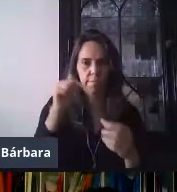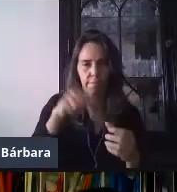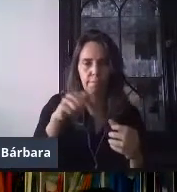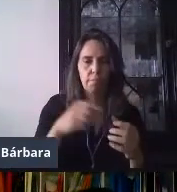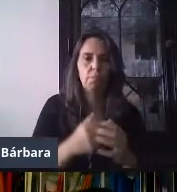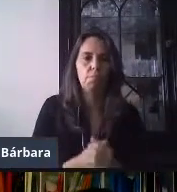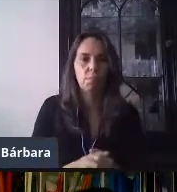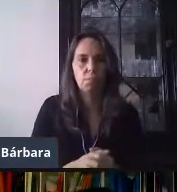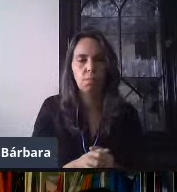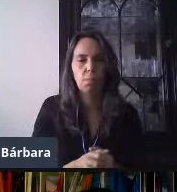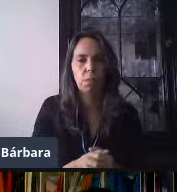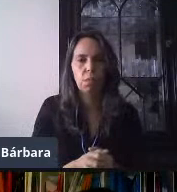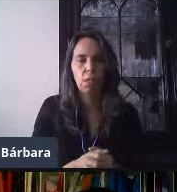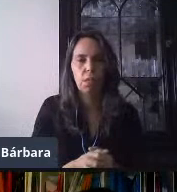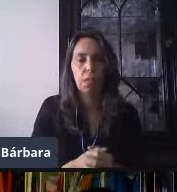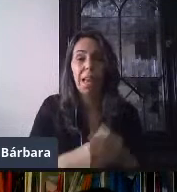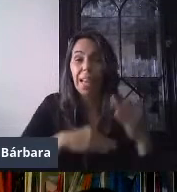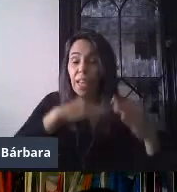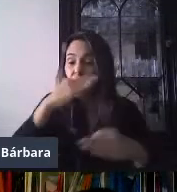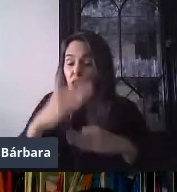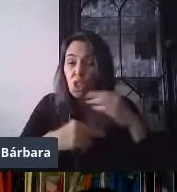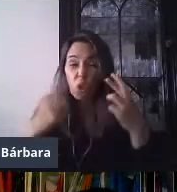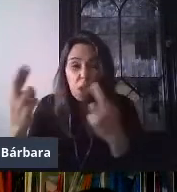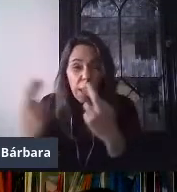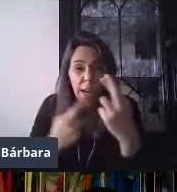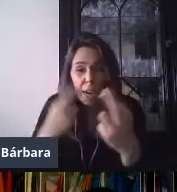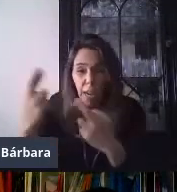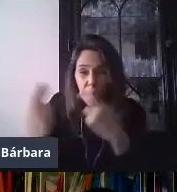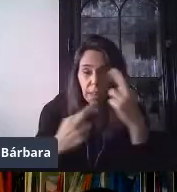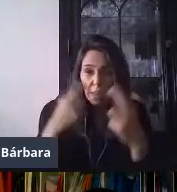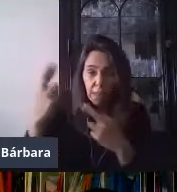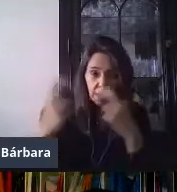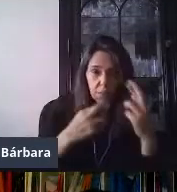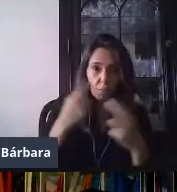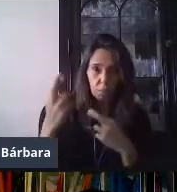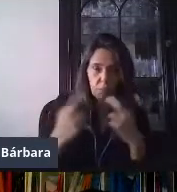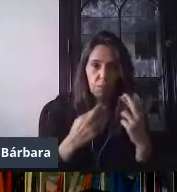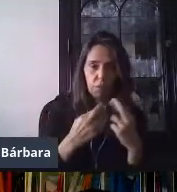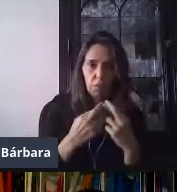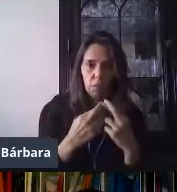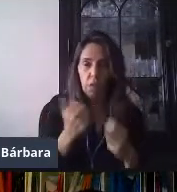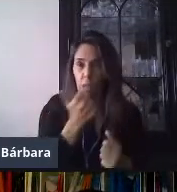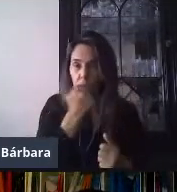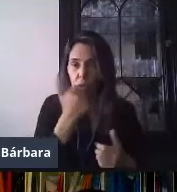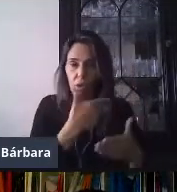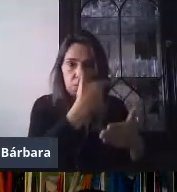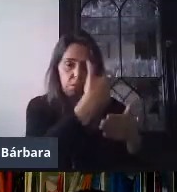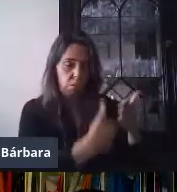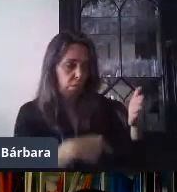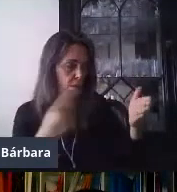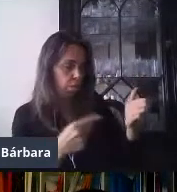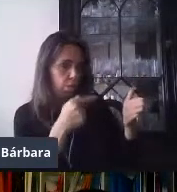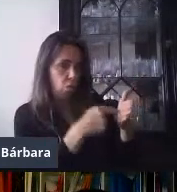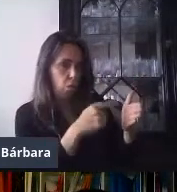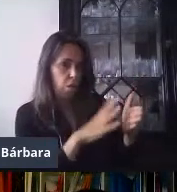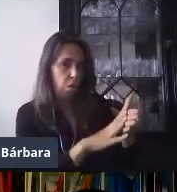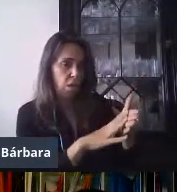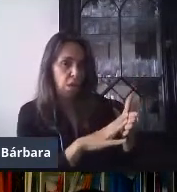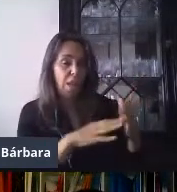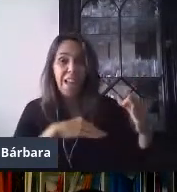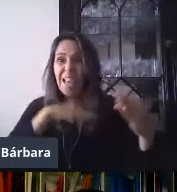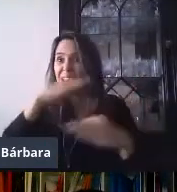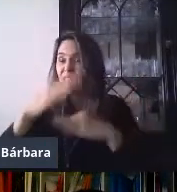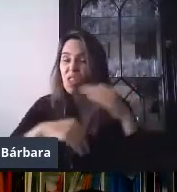ventaja es que todas las respuestas que los alumnos coloquen o más bien coloquen en el formulario, todas se van a estar registrando